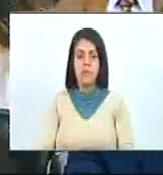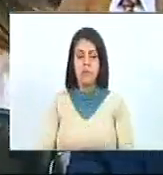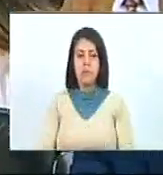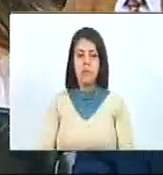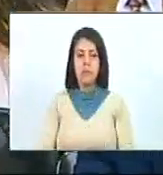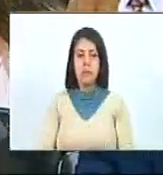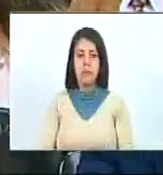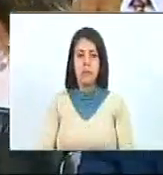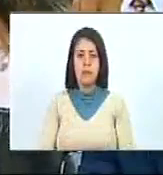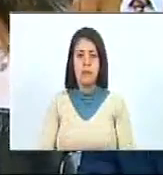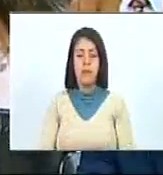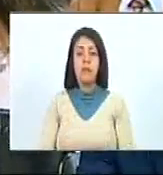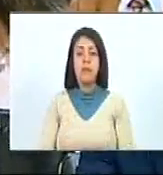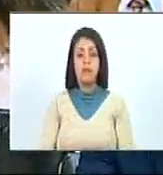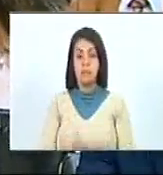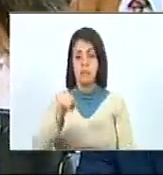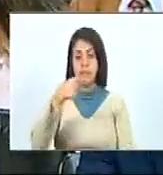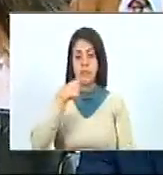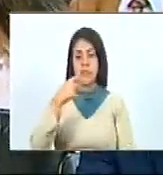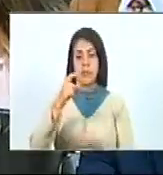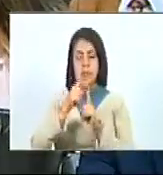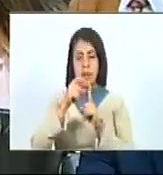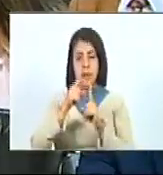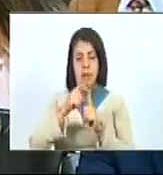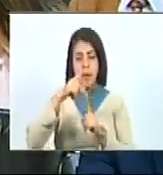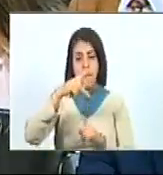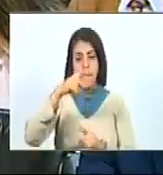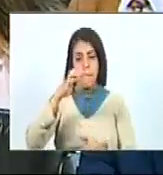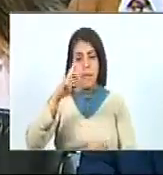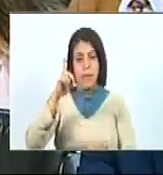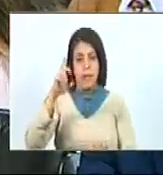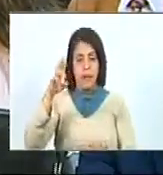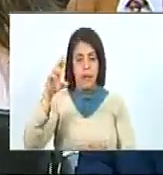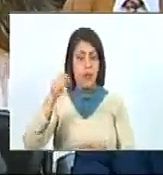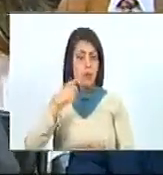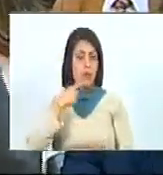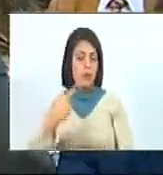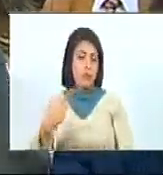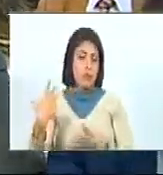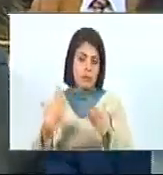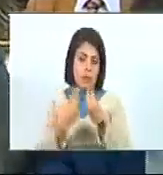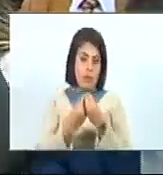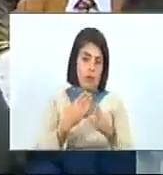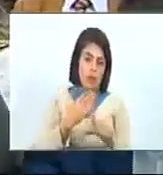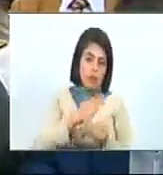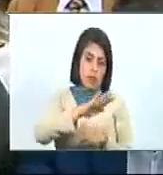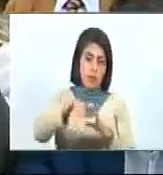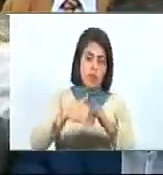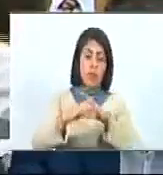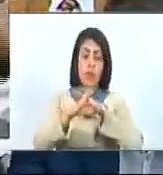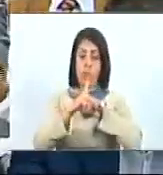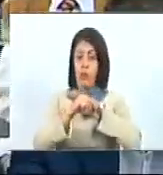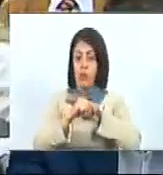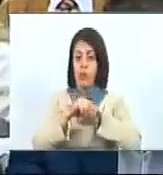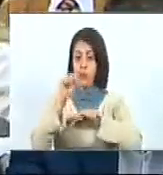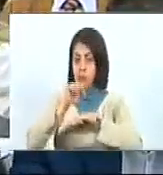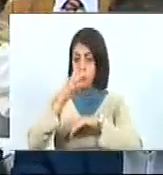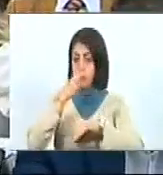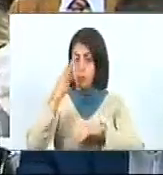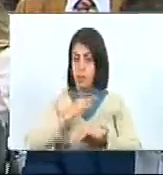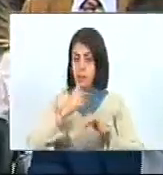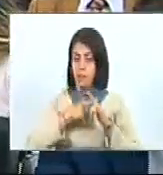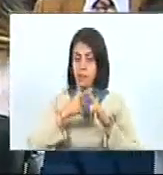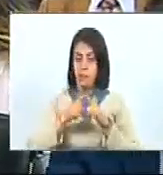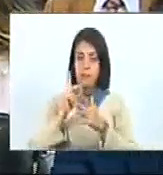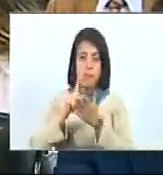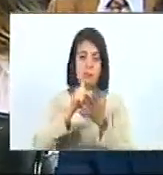Yo le tomo la palabra a Pedro Carreño. Pedro Carreño decía el otro día vamos contra todos los corruptos eso decía Pedro, ¿verdad Pedro? En